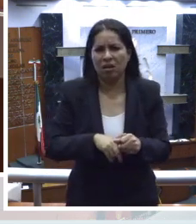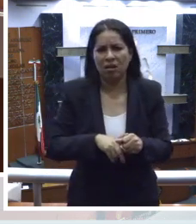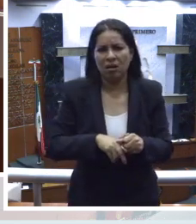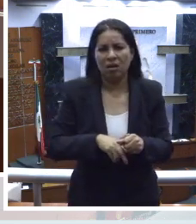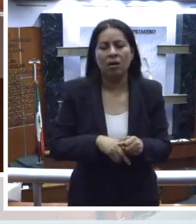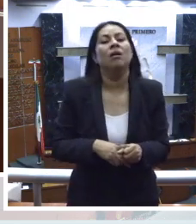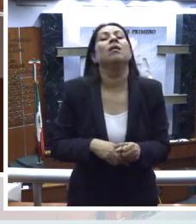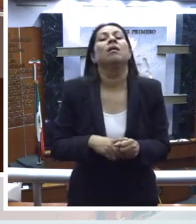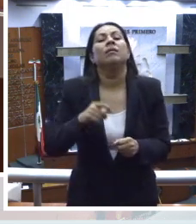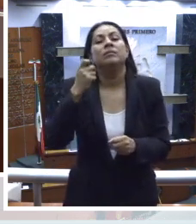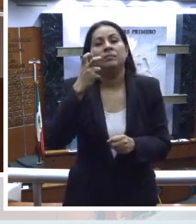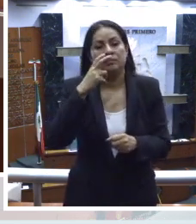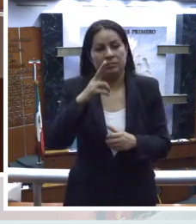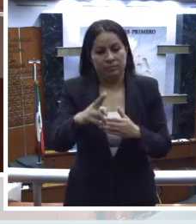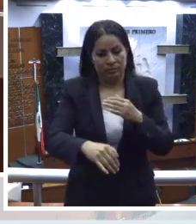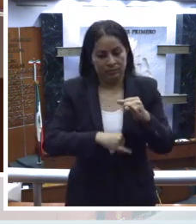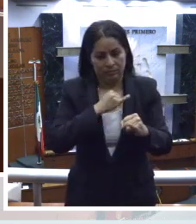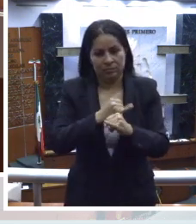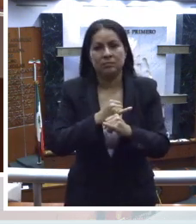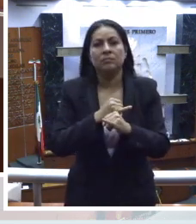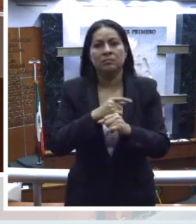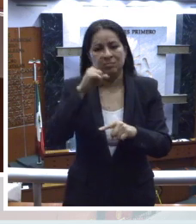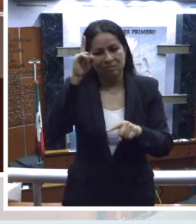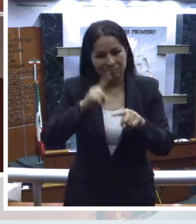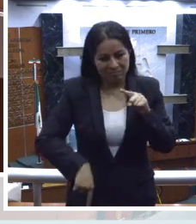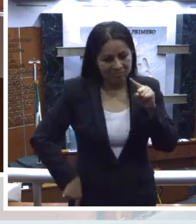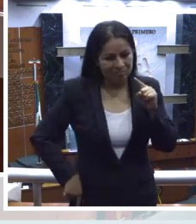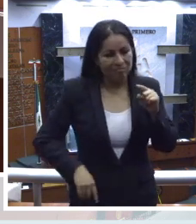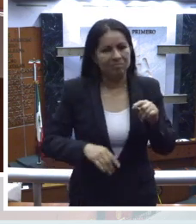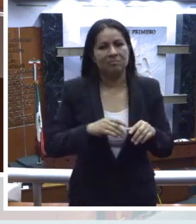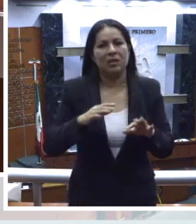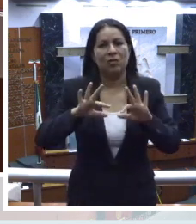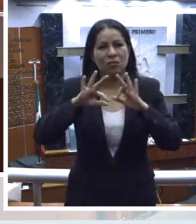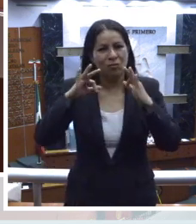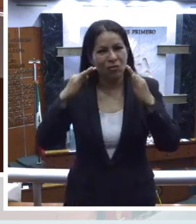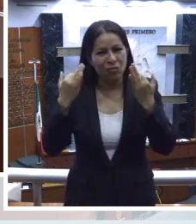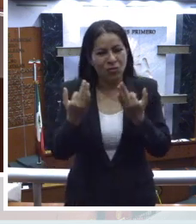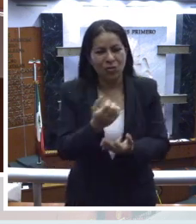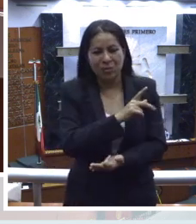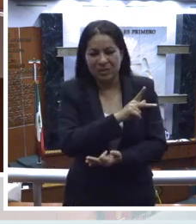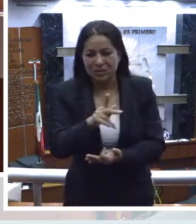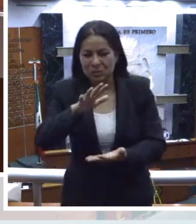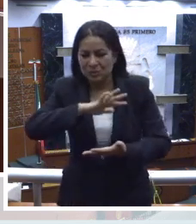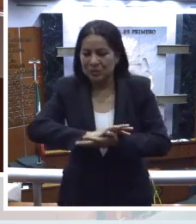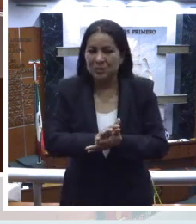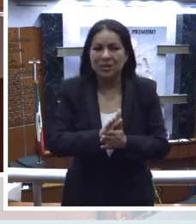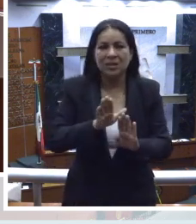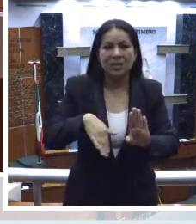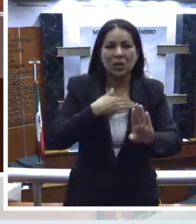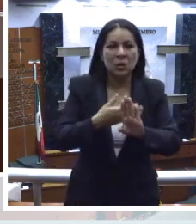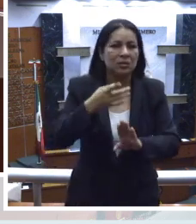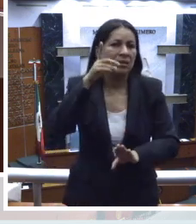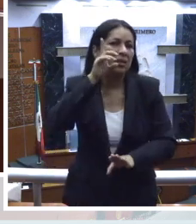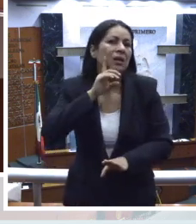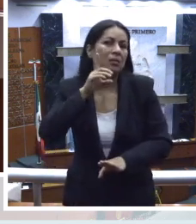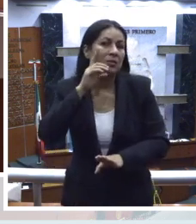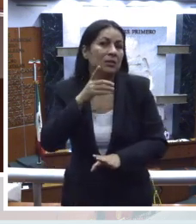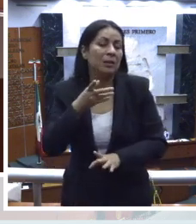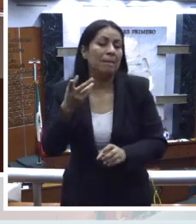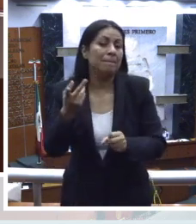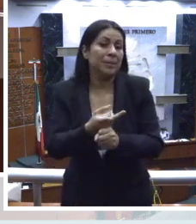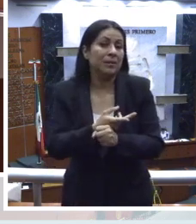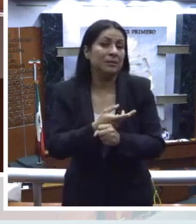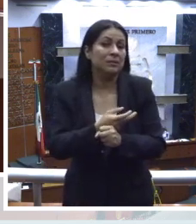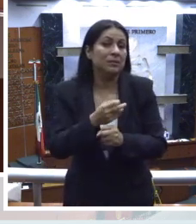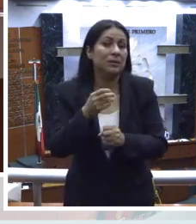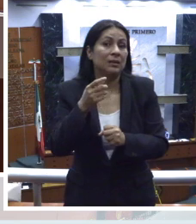La Convención sobre la Eliminación de Todas las Formas de Discriminación contra la Mujer, CEDAT, por sus